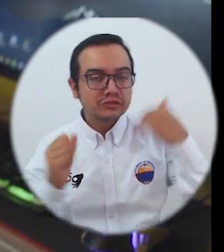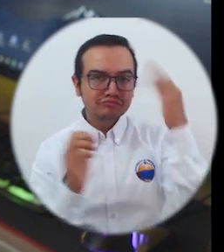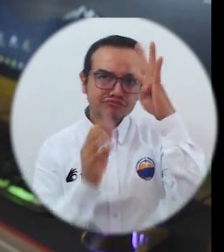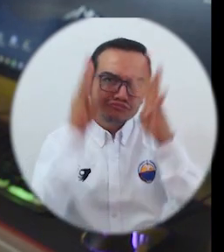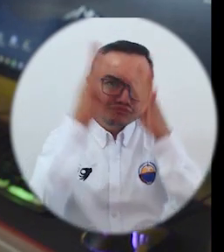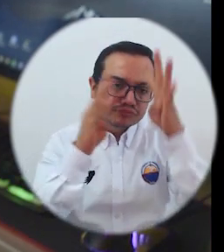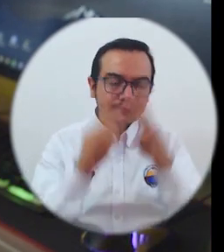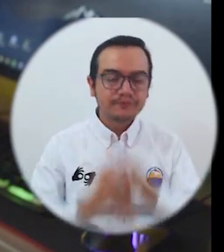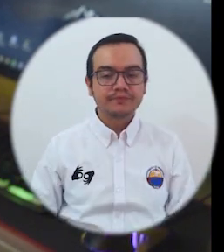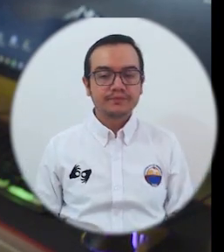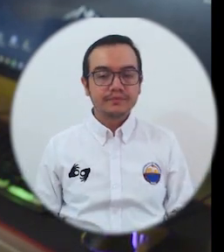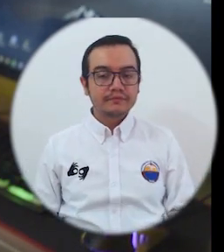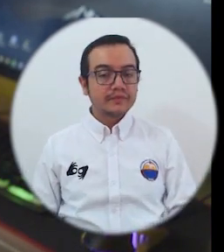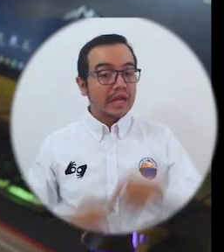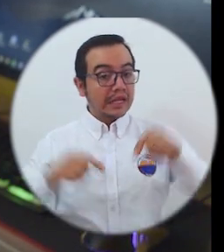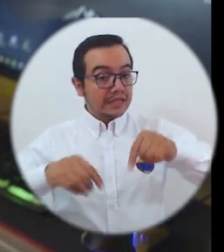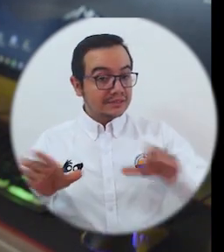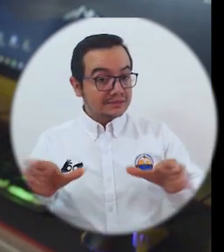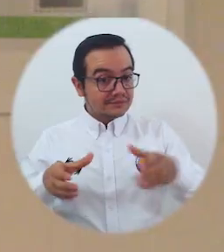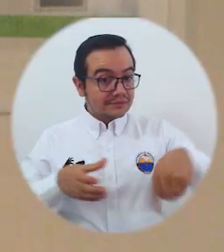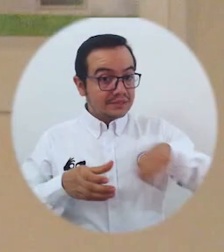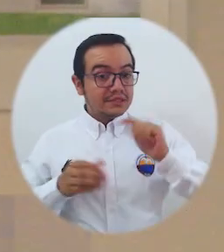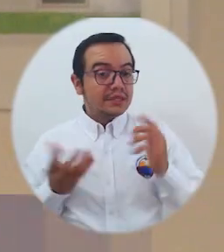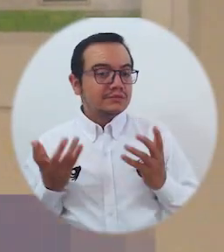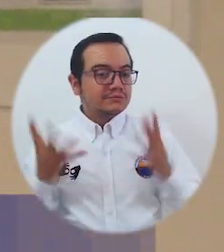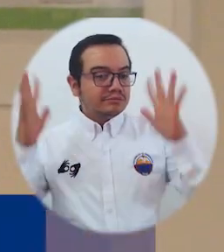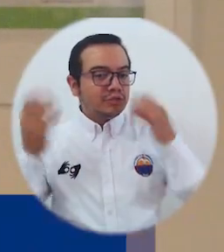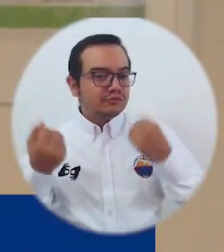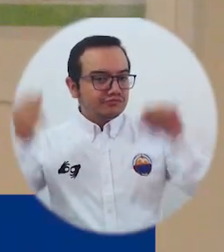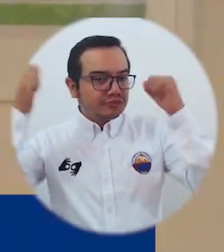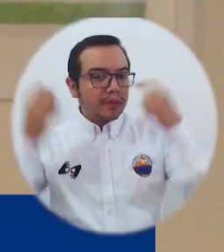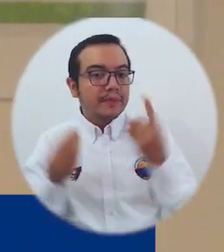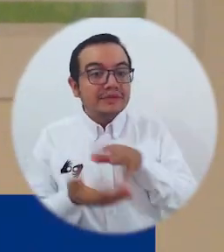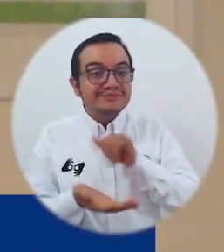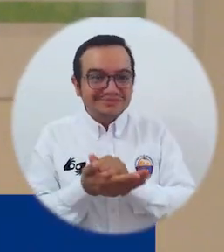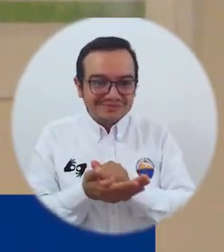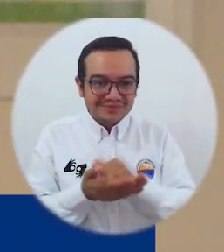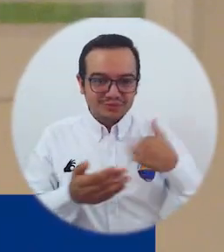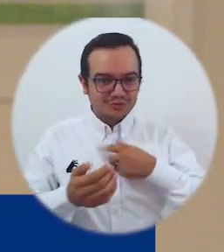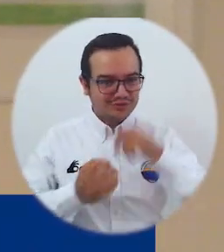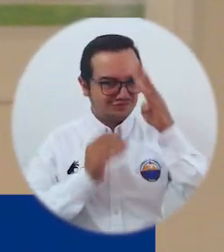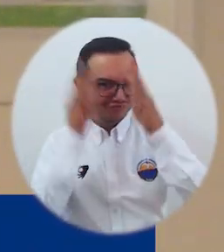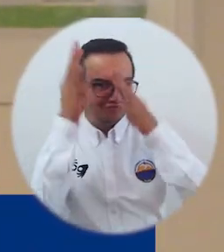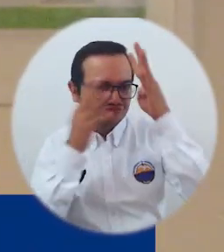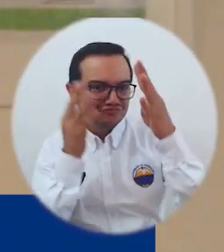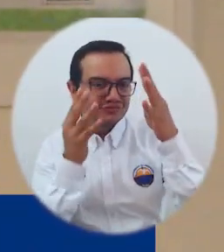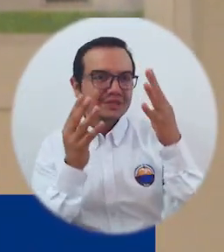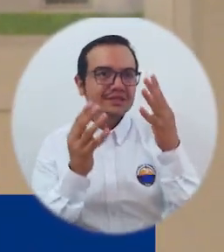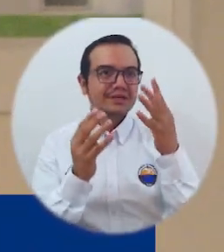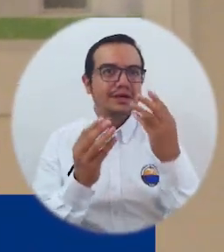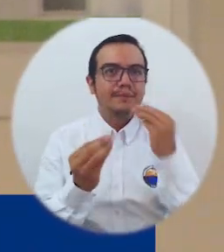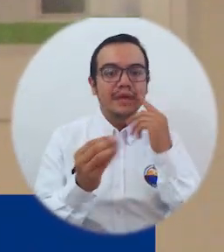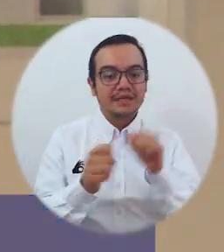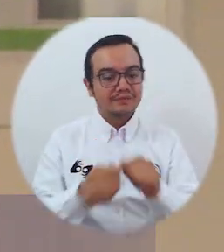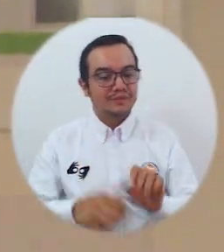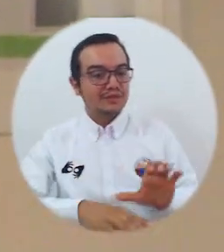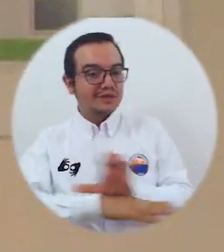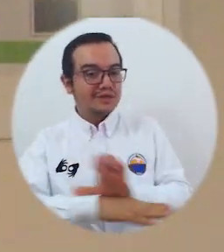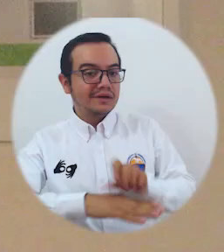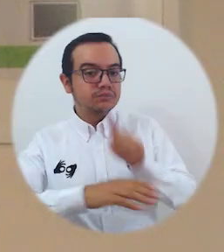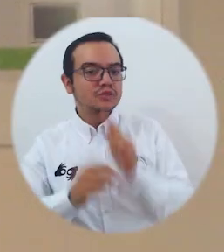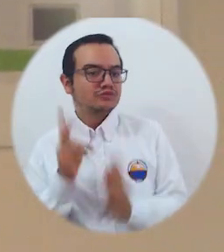Y es lo importante porque mucha más gente puede crear. Lanzan la iniciativa para que exploremos nuestra creatividad, nuestra innovación,